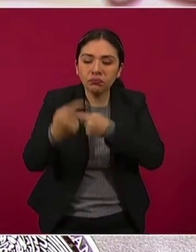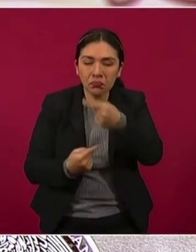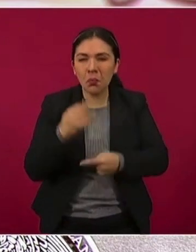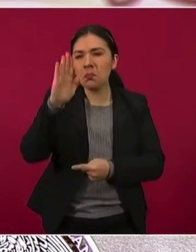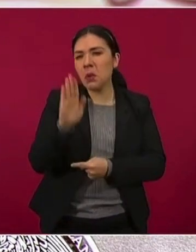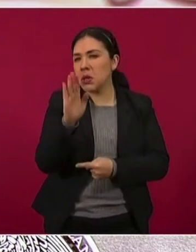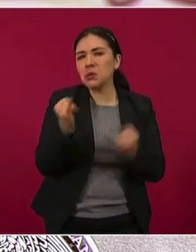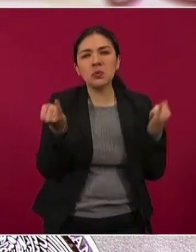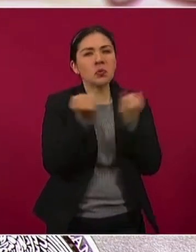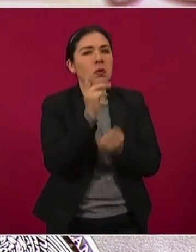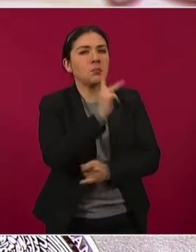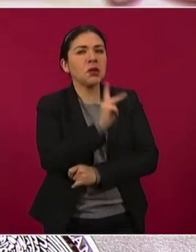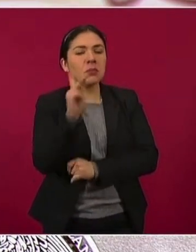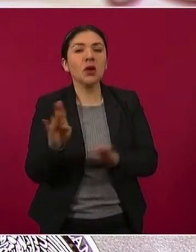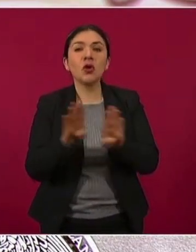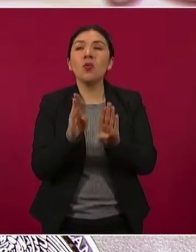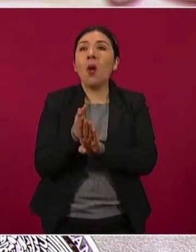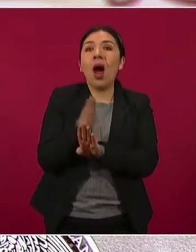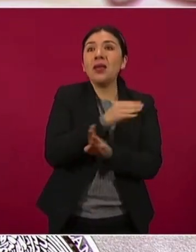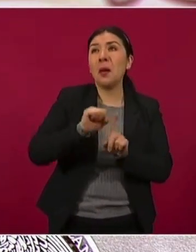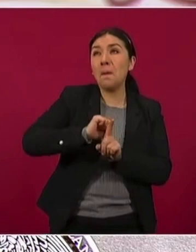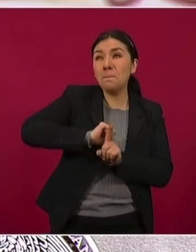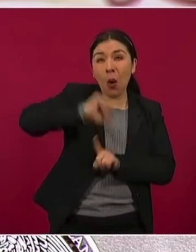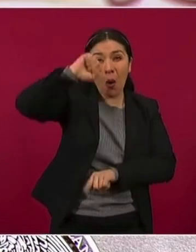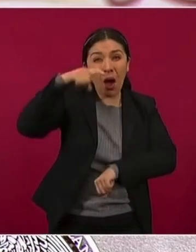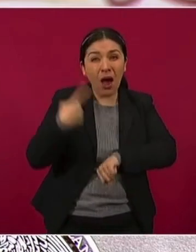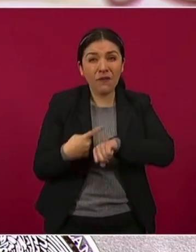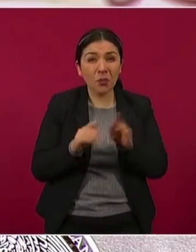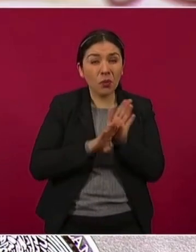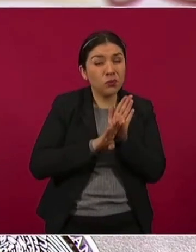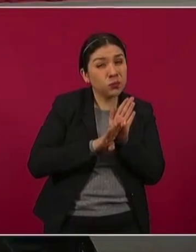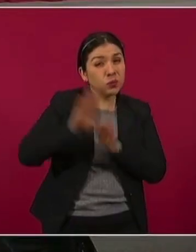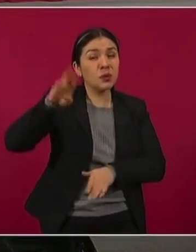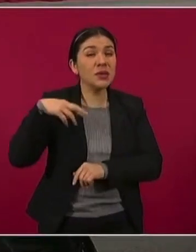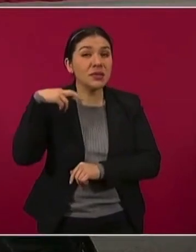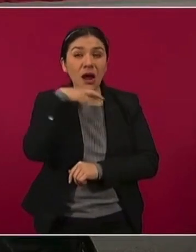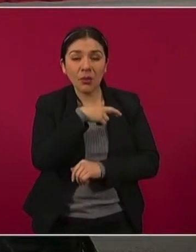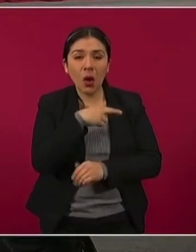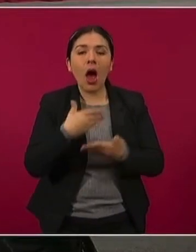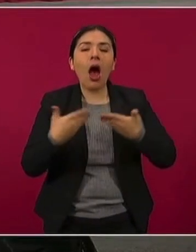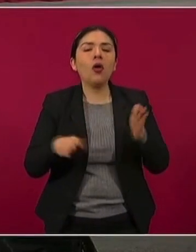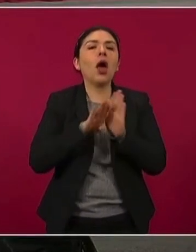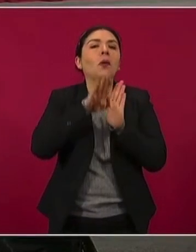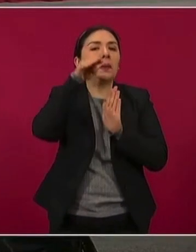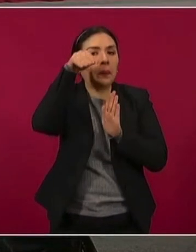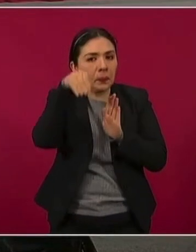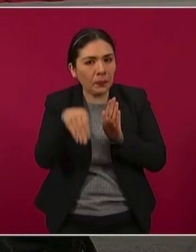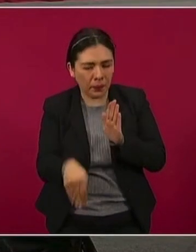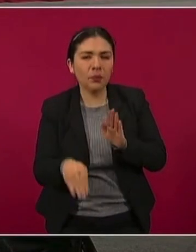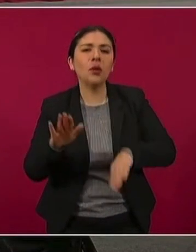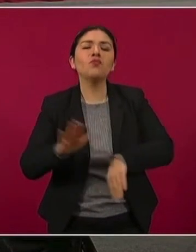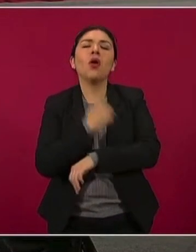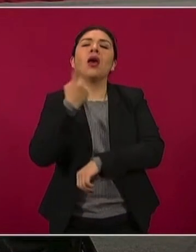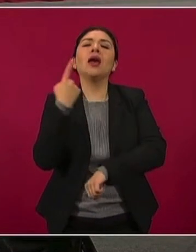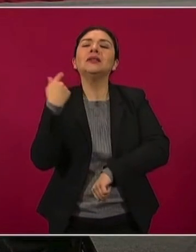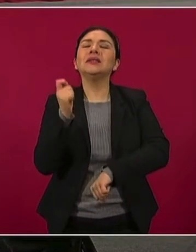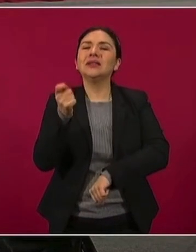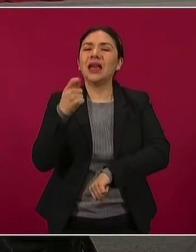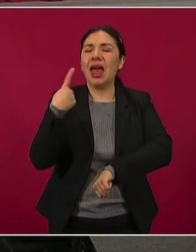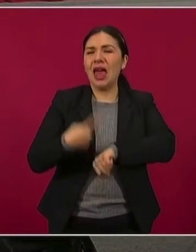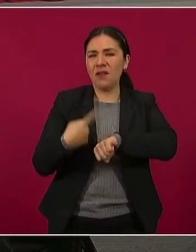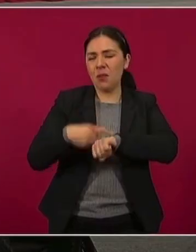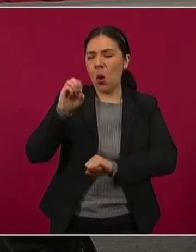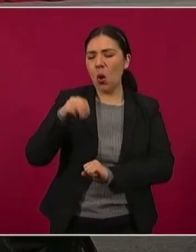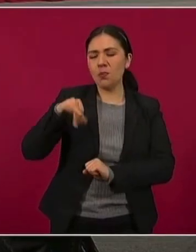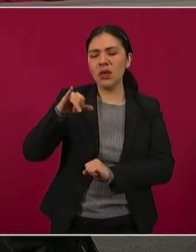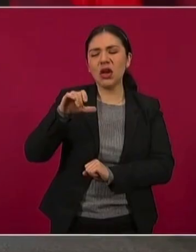semejante al ascenso, en la medida en que también la variante Ómicron da periodos de enfermedad más